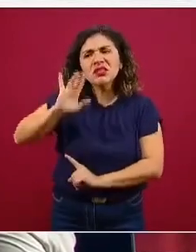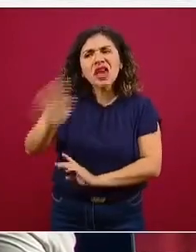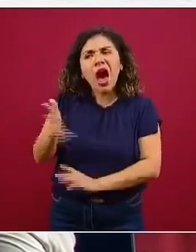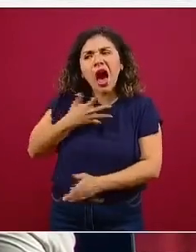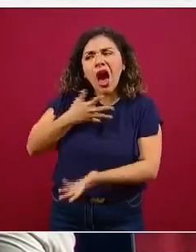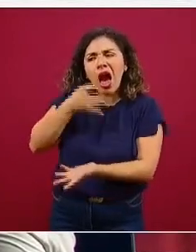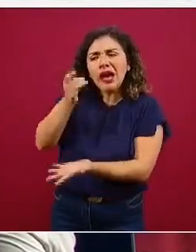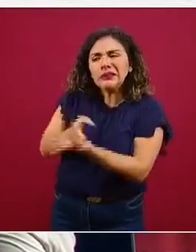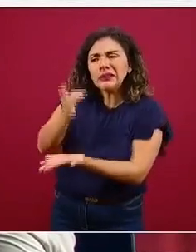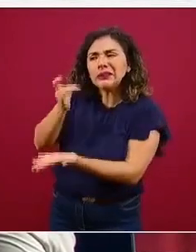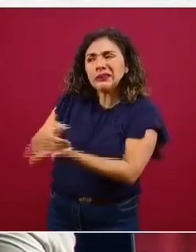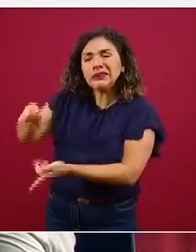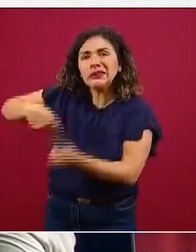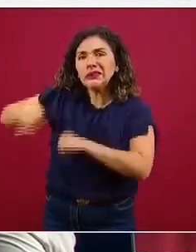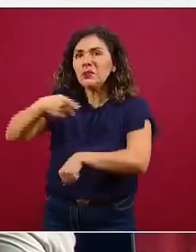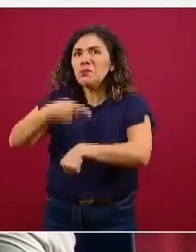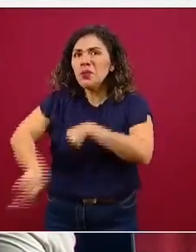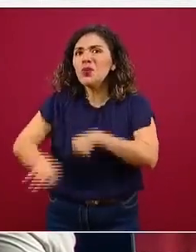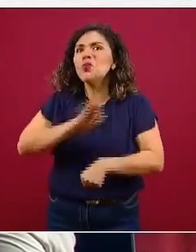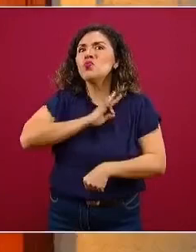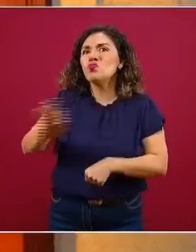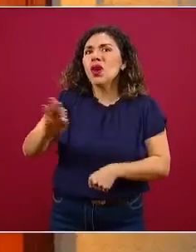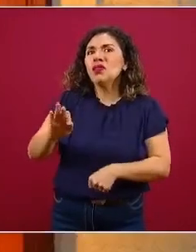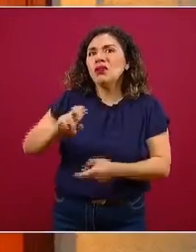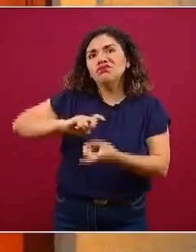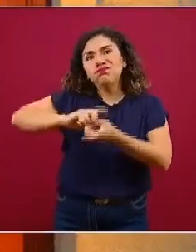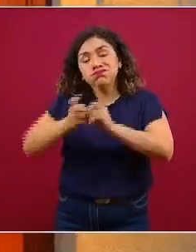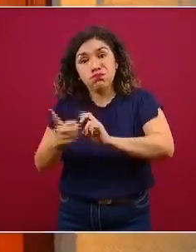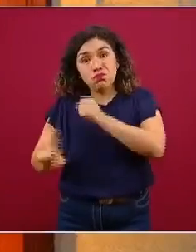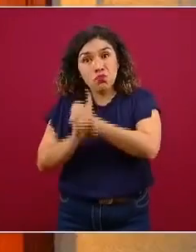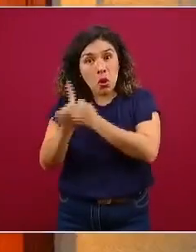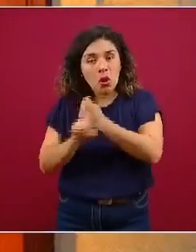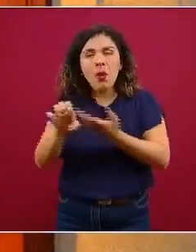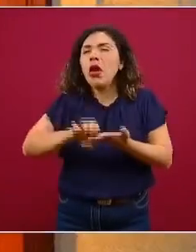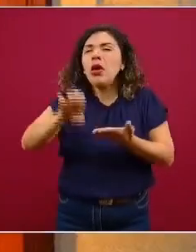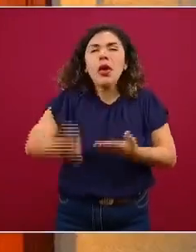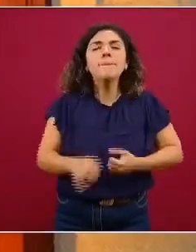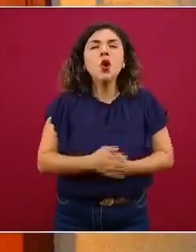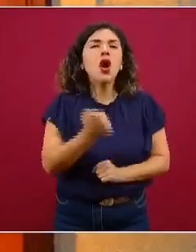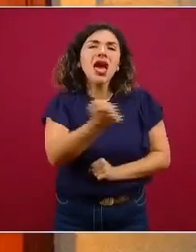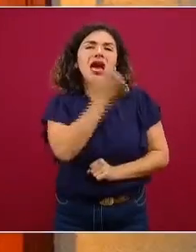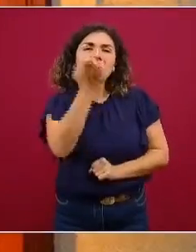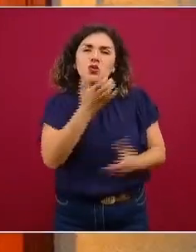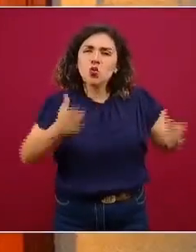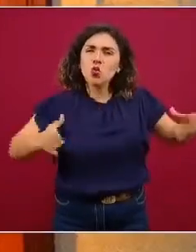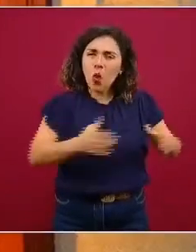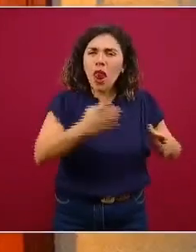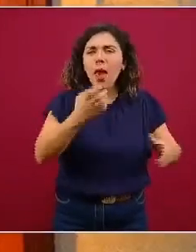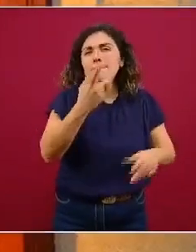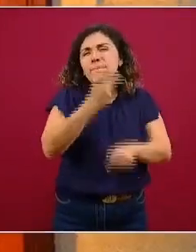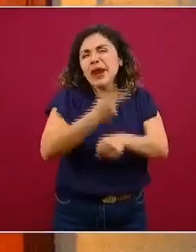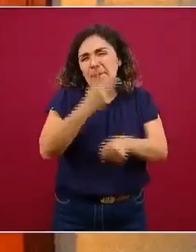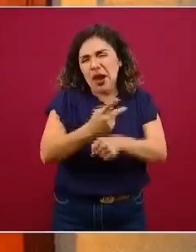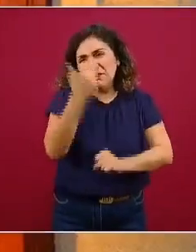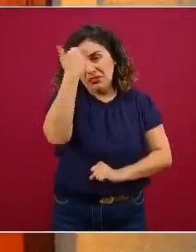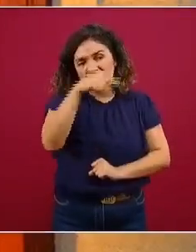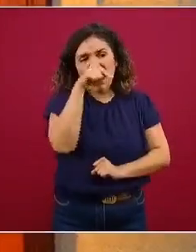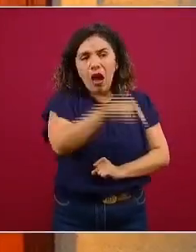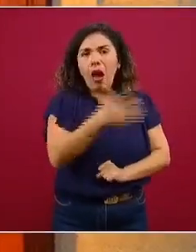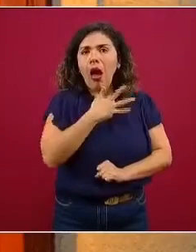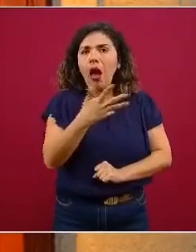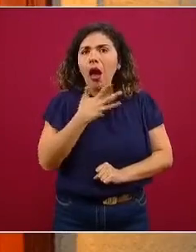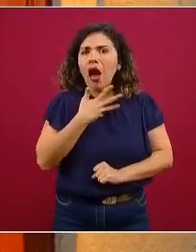identificado que hay más riesgo de presentar algún problema, por ejemplo, estamos hablando de una escuela, alguna preparatoria, donde sabemos que